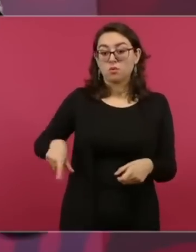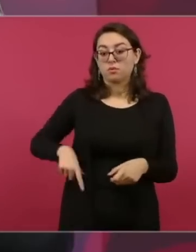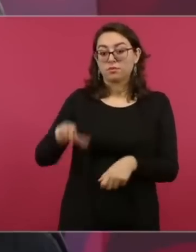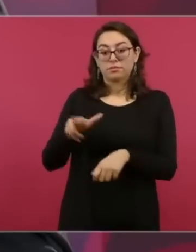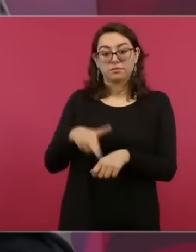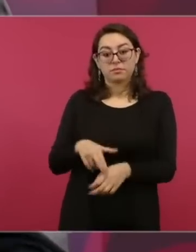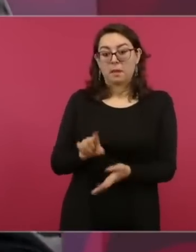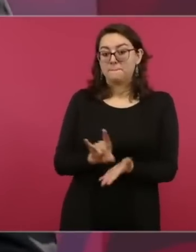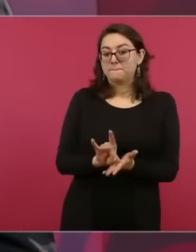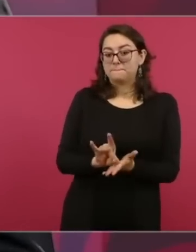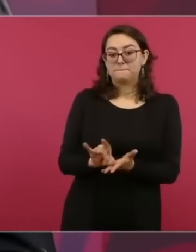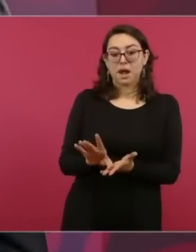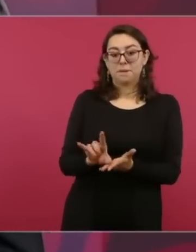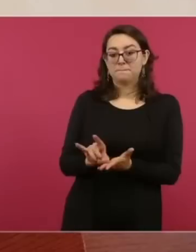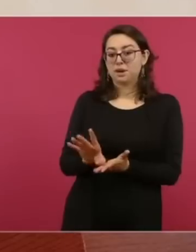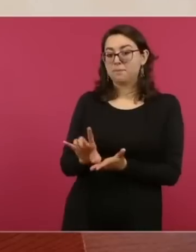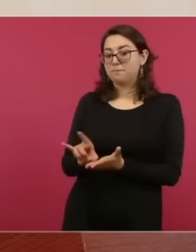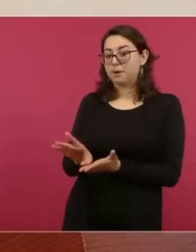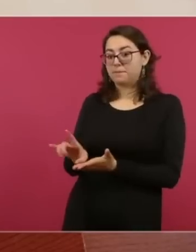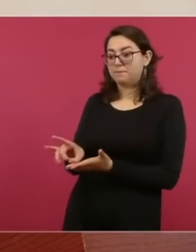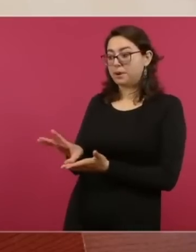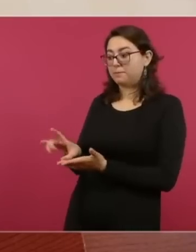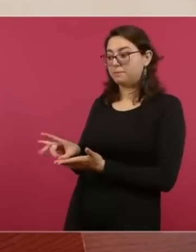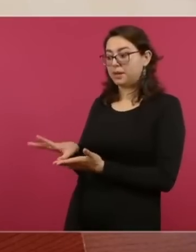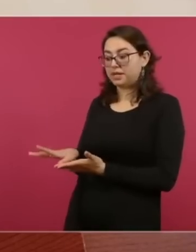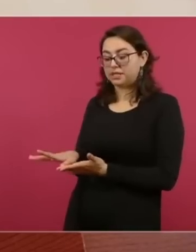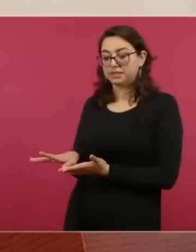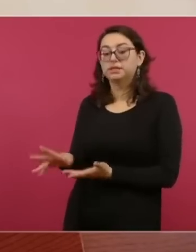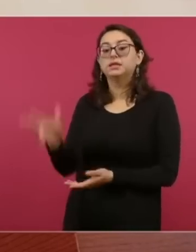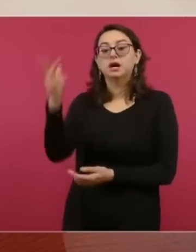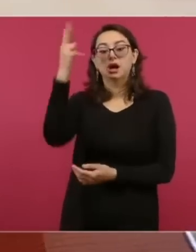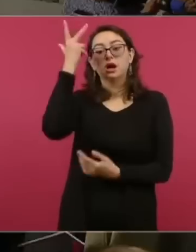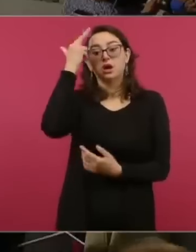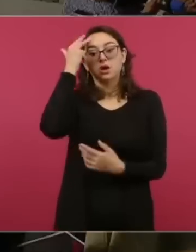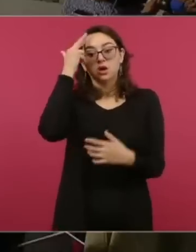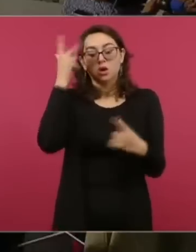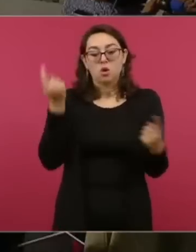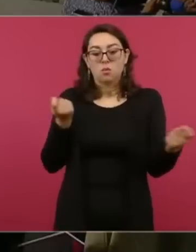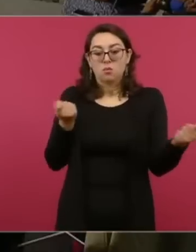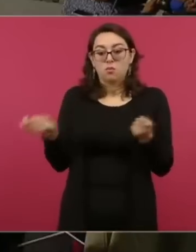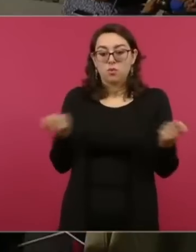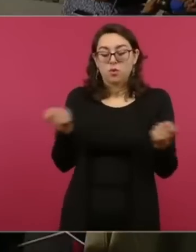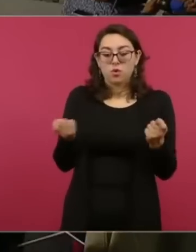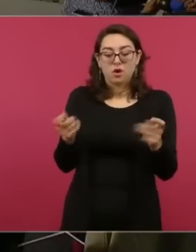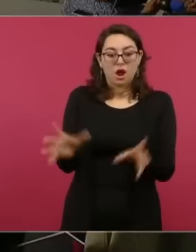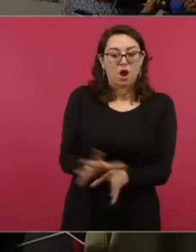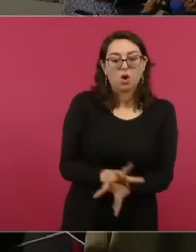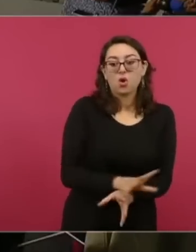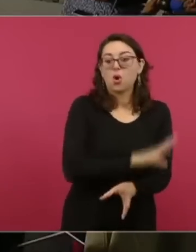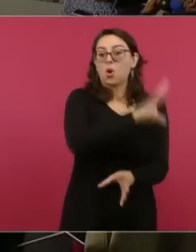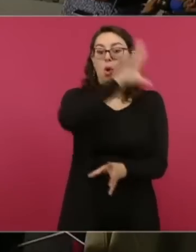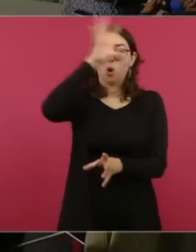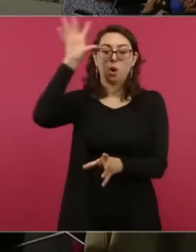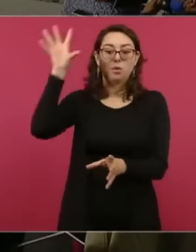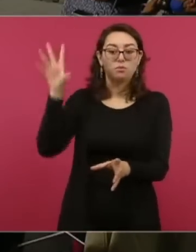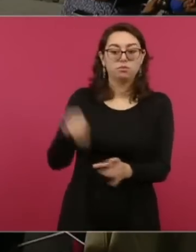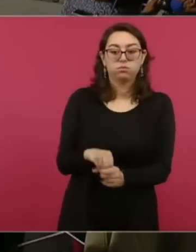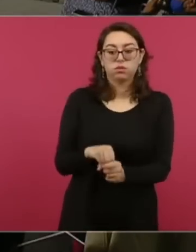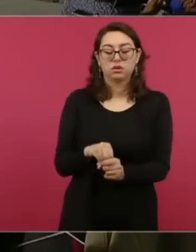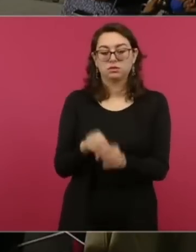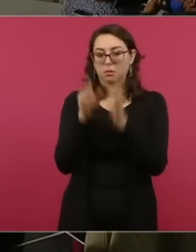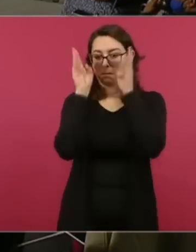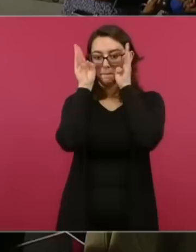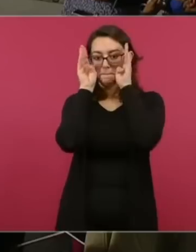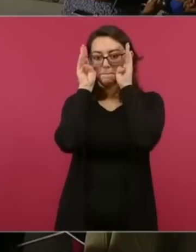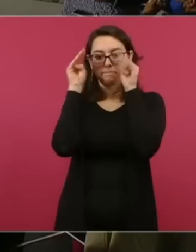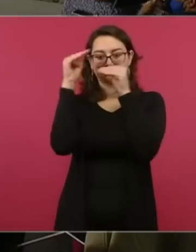porfiriato se volvió completamente un movimiento